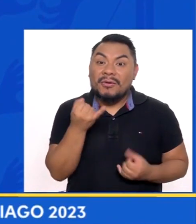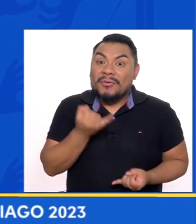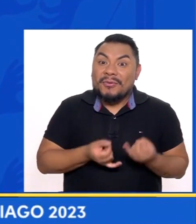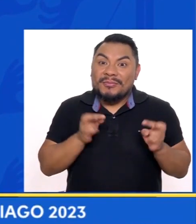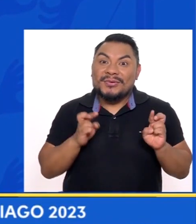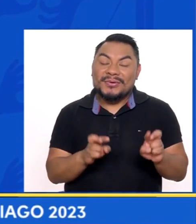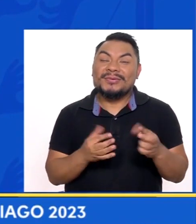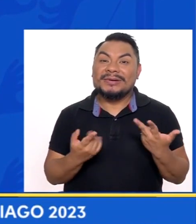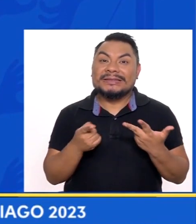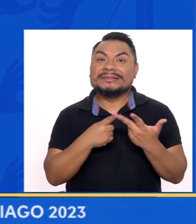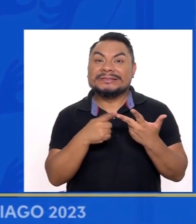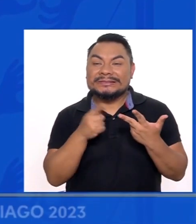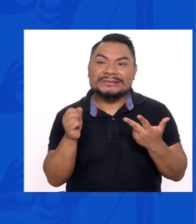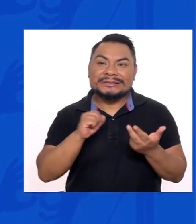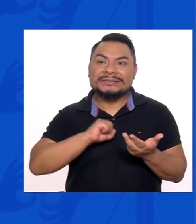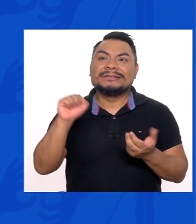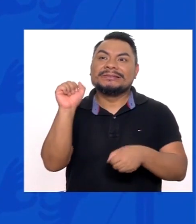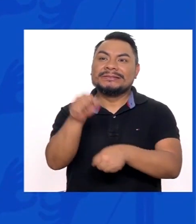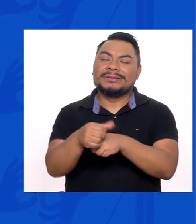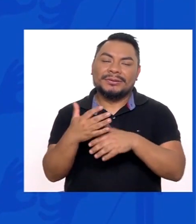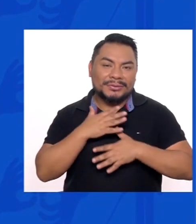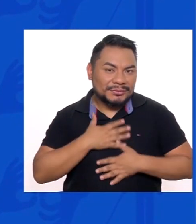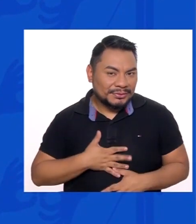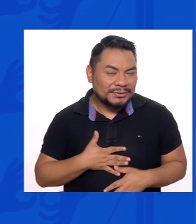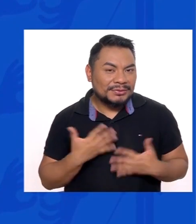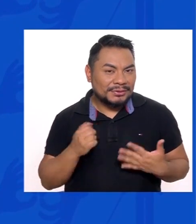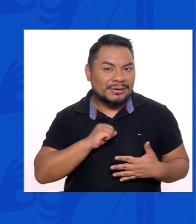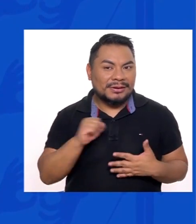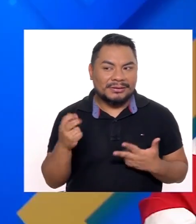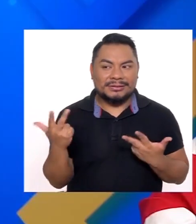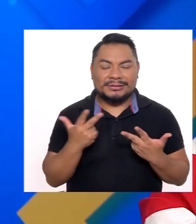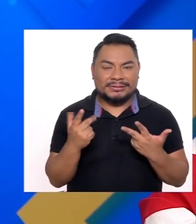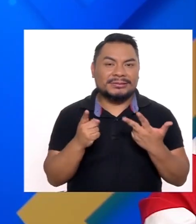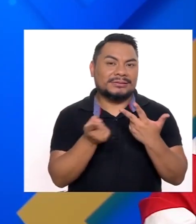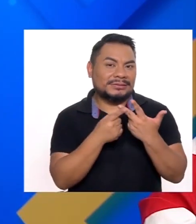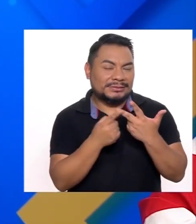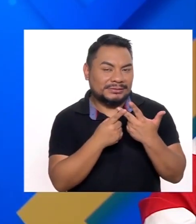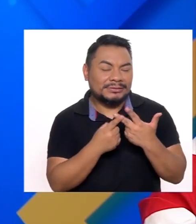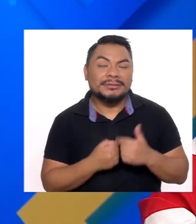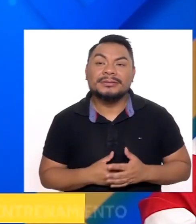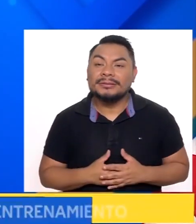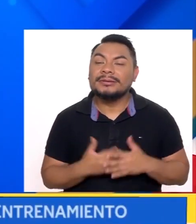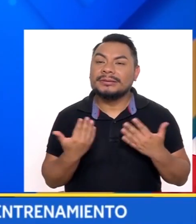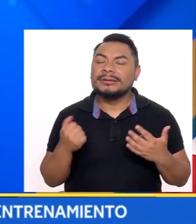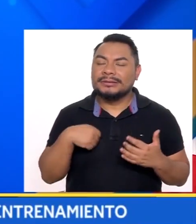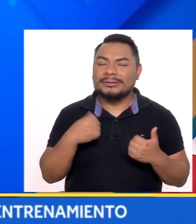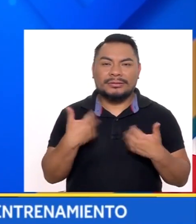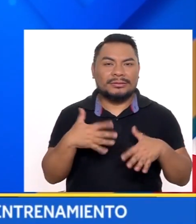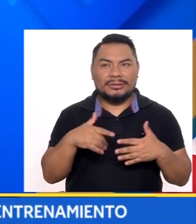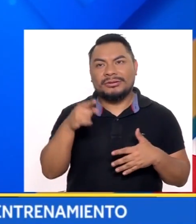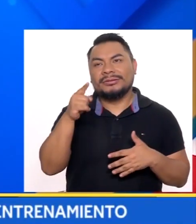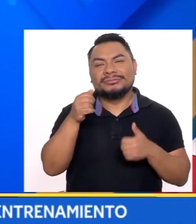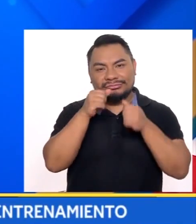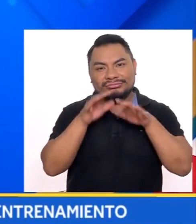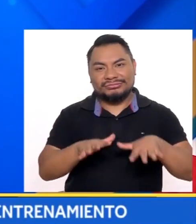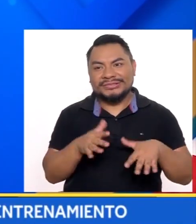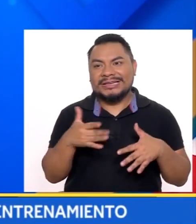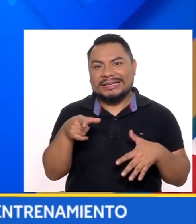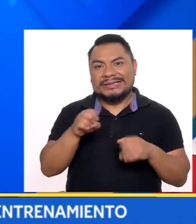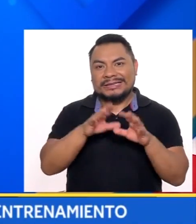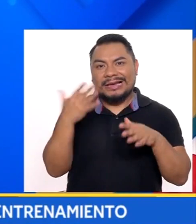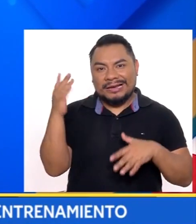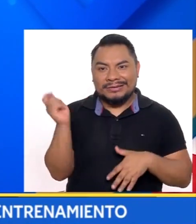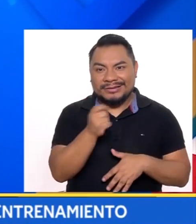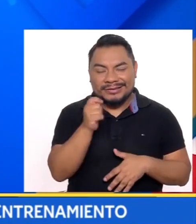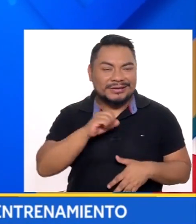oportunidad Creo que dimos todo Y nos salió en ese partido Como que todos Estuvimos bendecidos Los dos sabemos Que estuvimos bendecidos Ese día Y bueno, nada